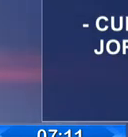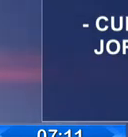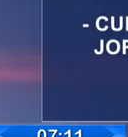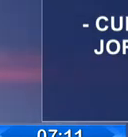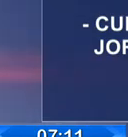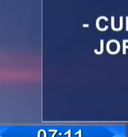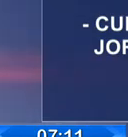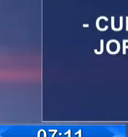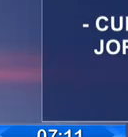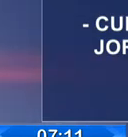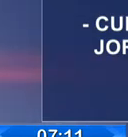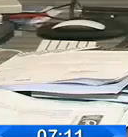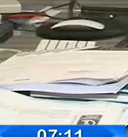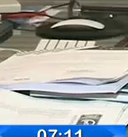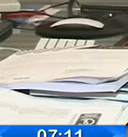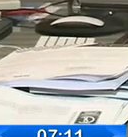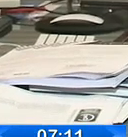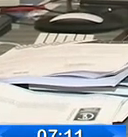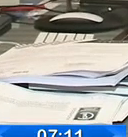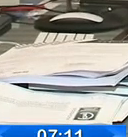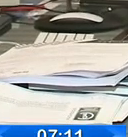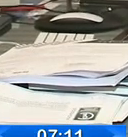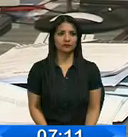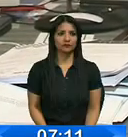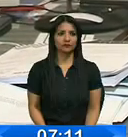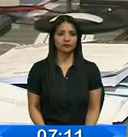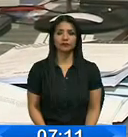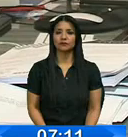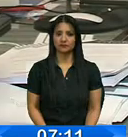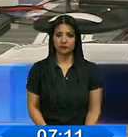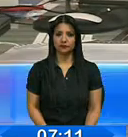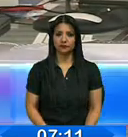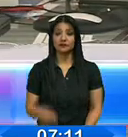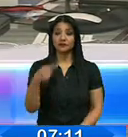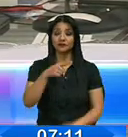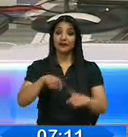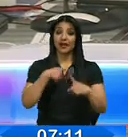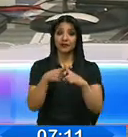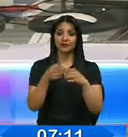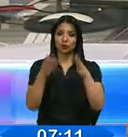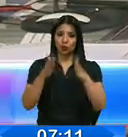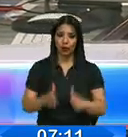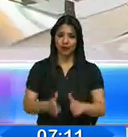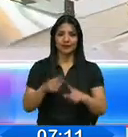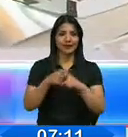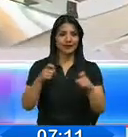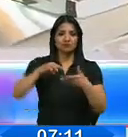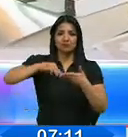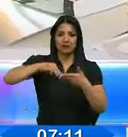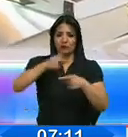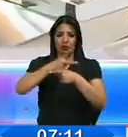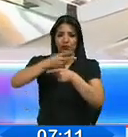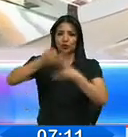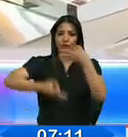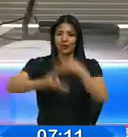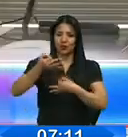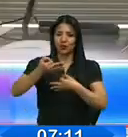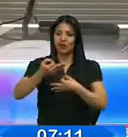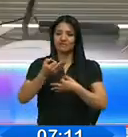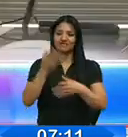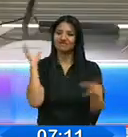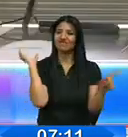jornada de capacitación. Germán Nicomaya, ex juez y ex miembro del Consejo de la Judicatura, es más crítico.